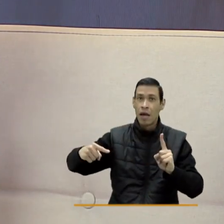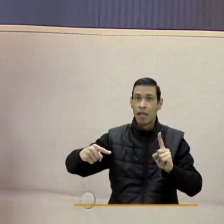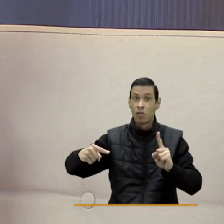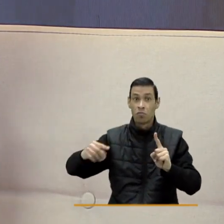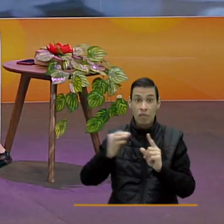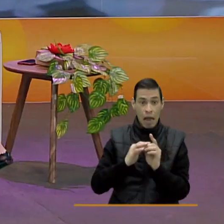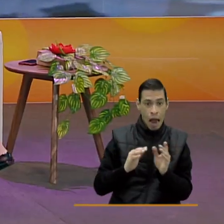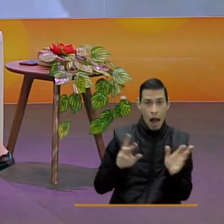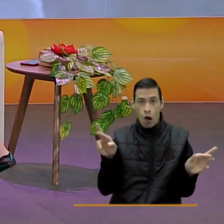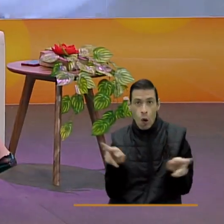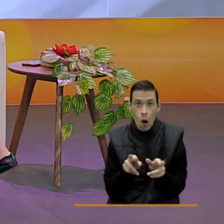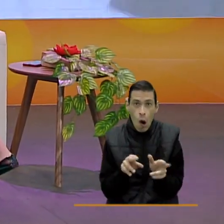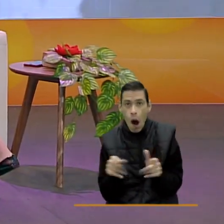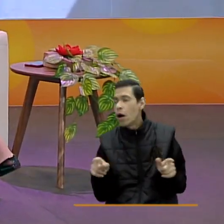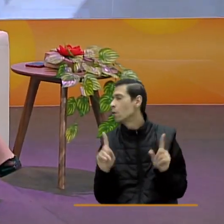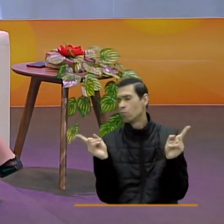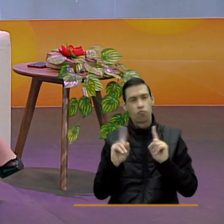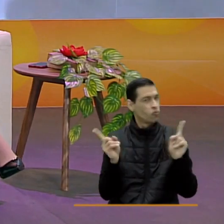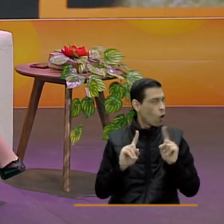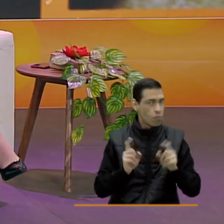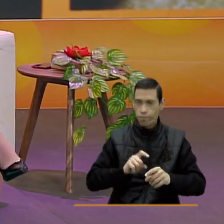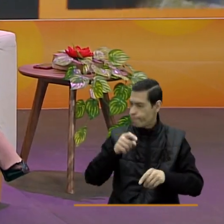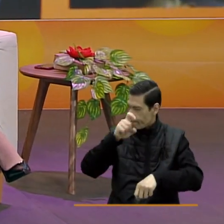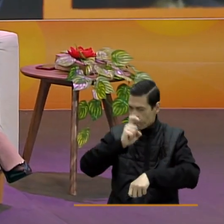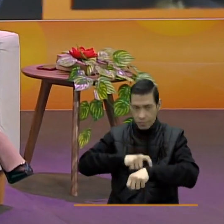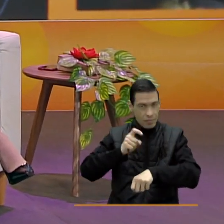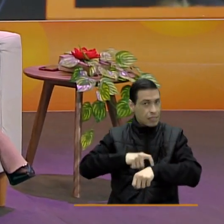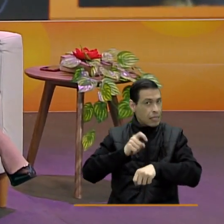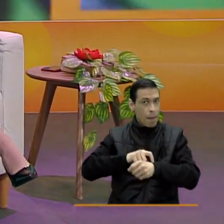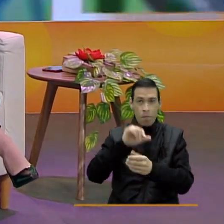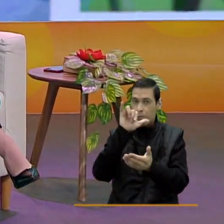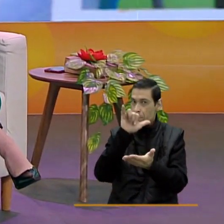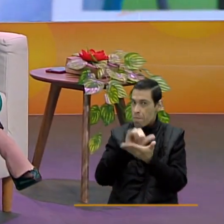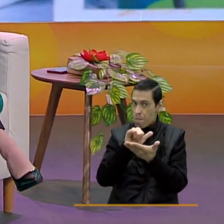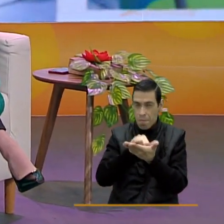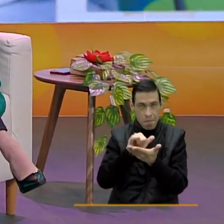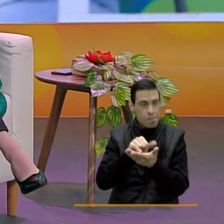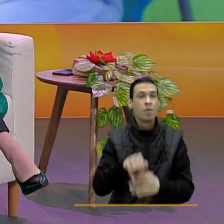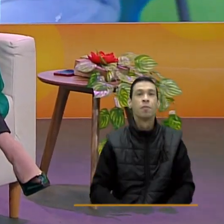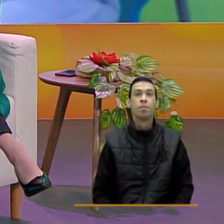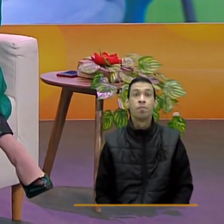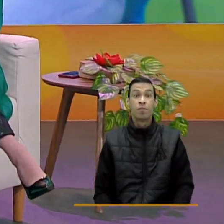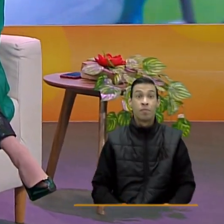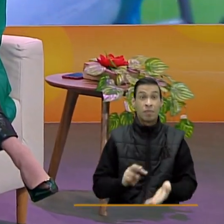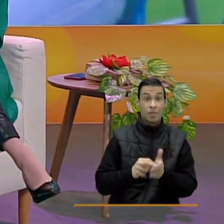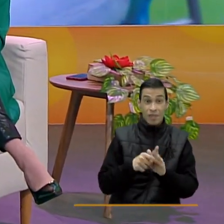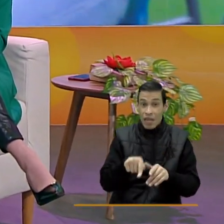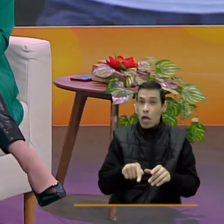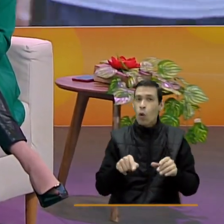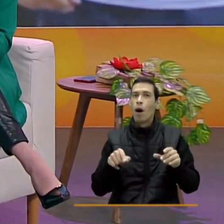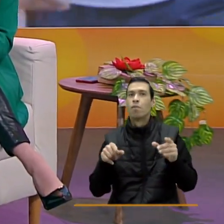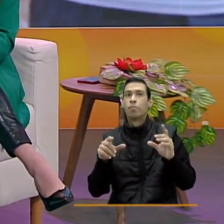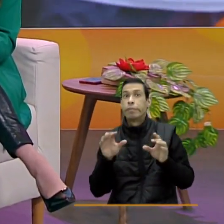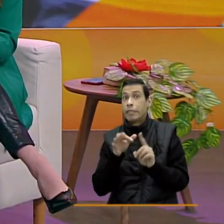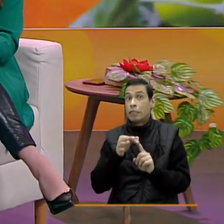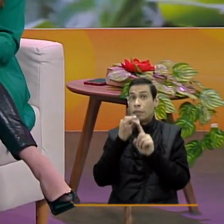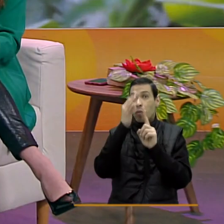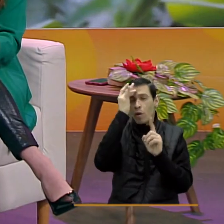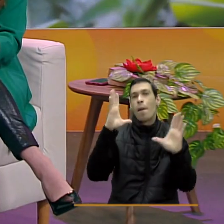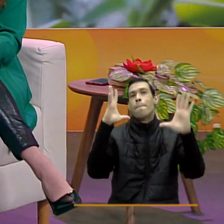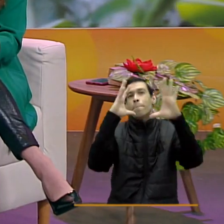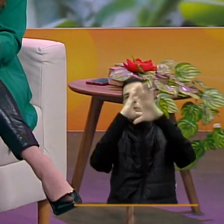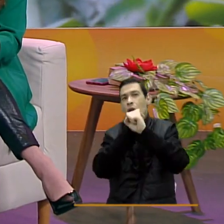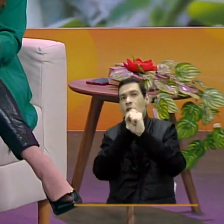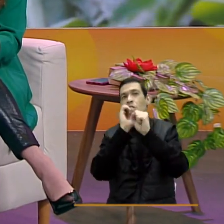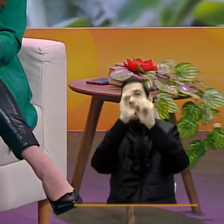se altera la programación. La cumplen tal cual. Lo que pasa es que esa jornada es una jornada especial.